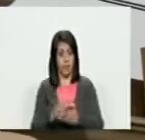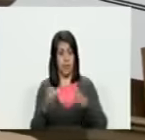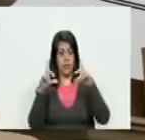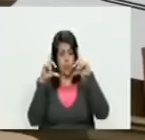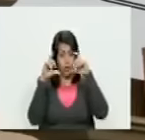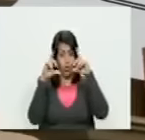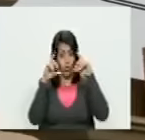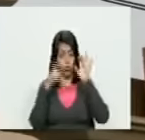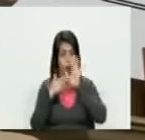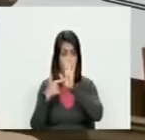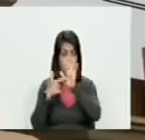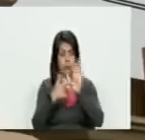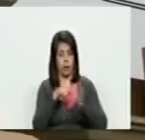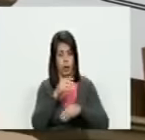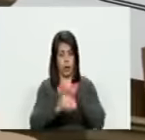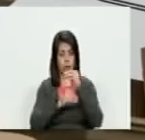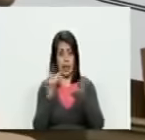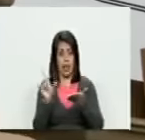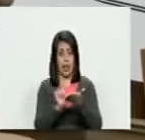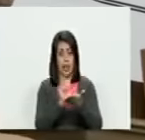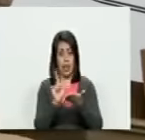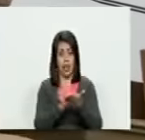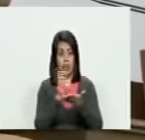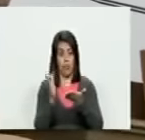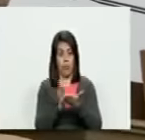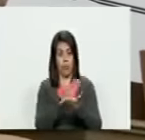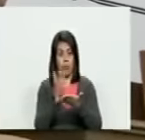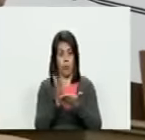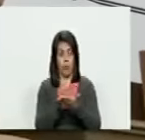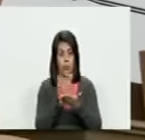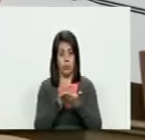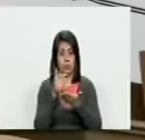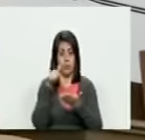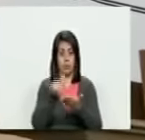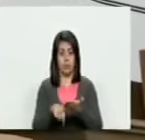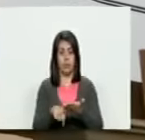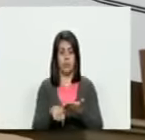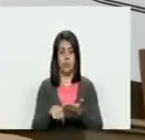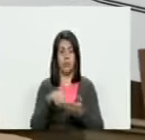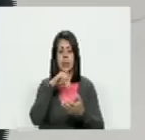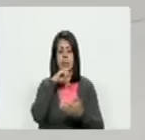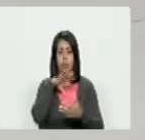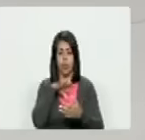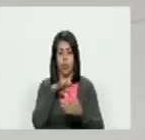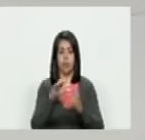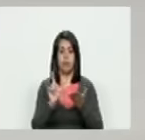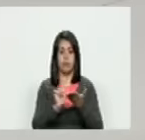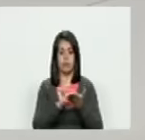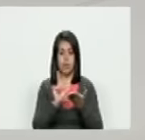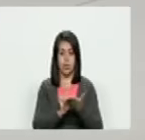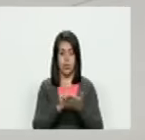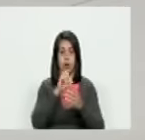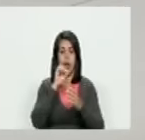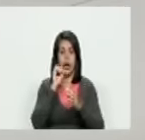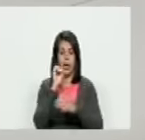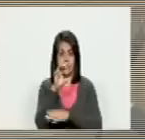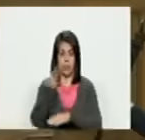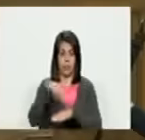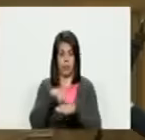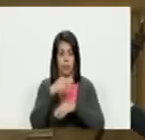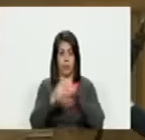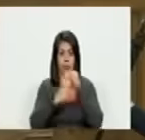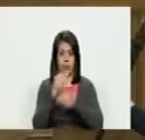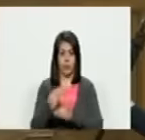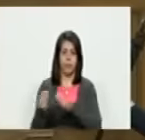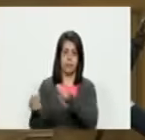presentó elaboremos un libro por parte del fondo editorial de la asamblea nacional para que se pueda